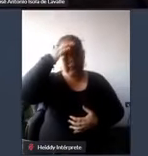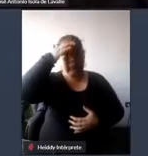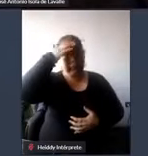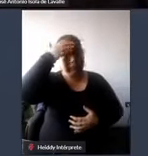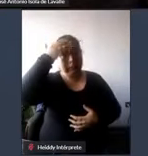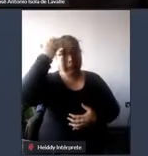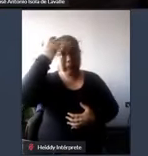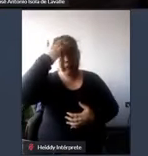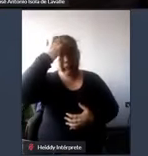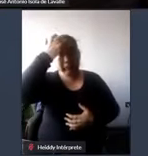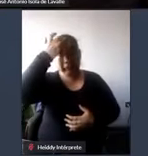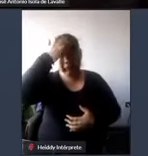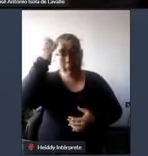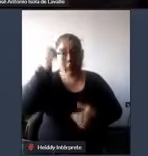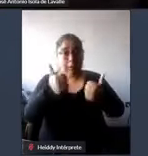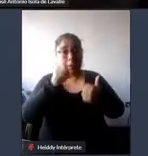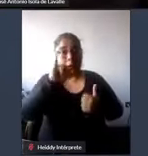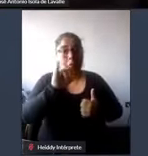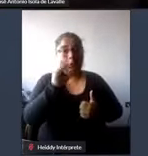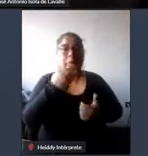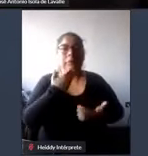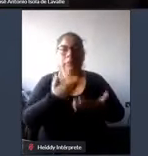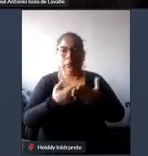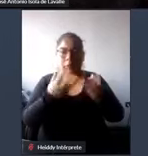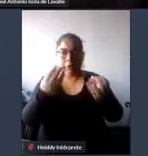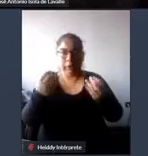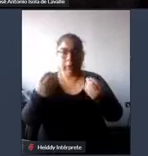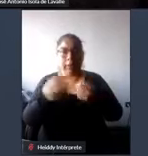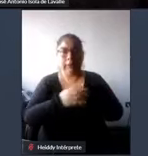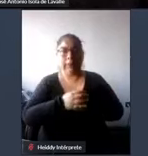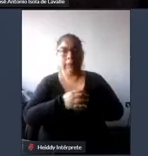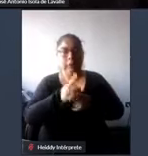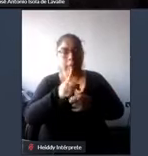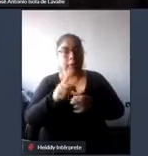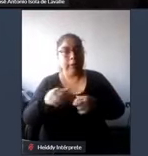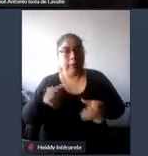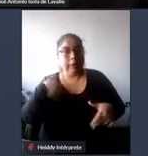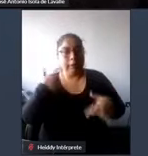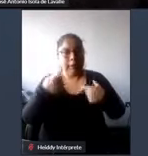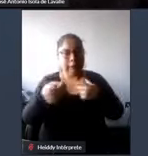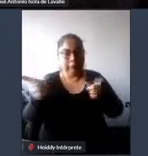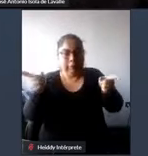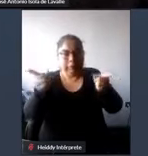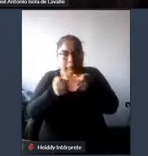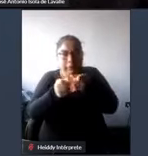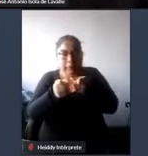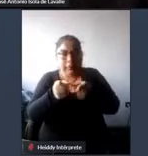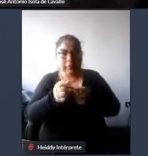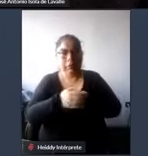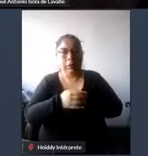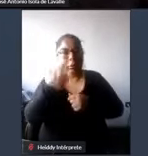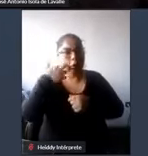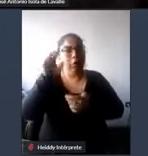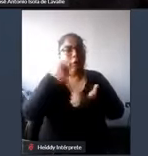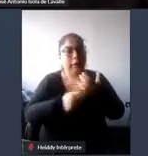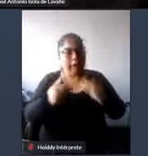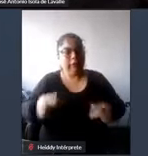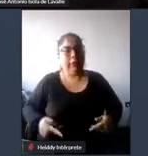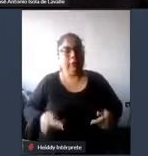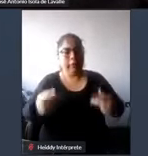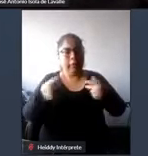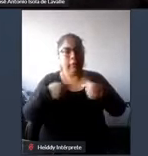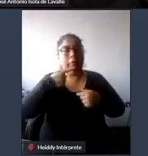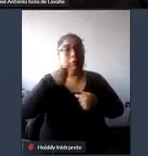muy bien José muchas gracias realmente has hecho un extracto lo que se vive y es una